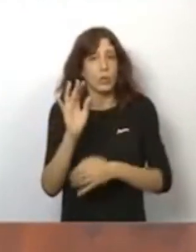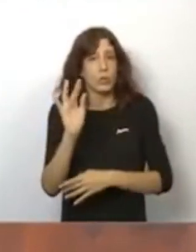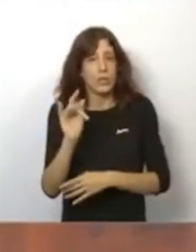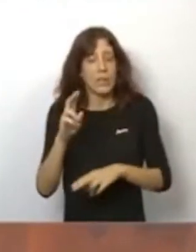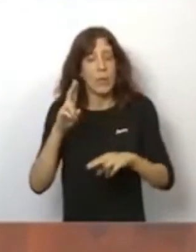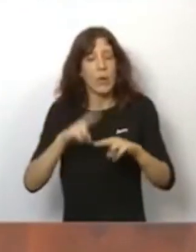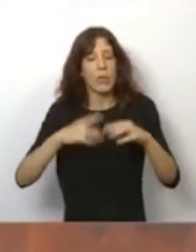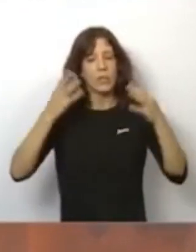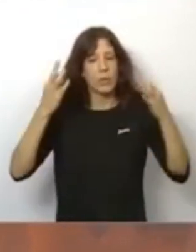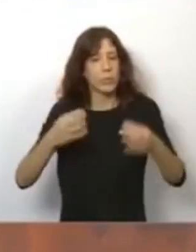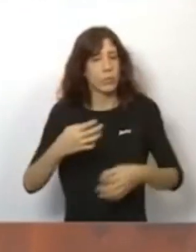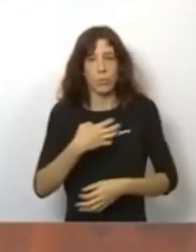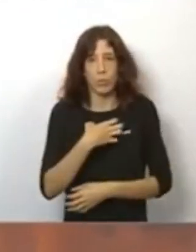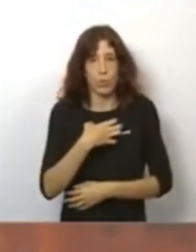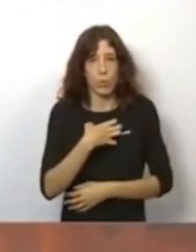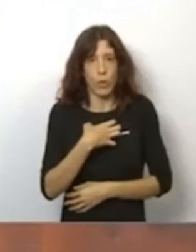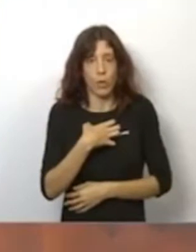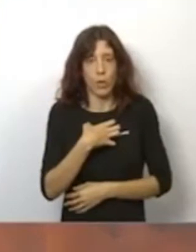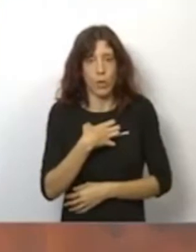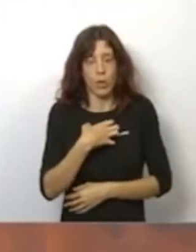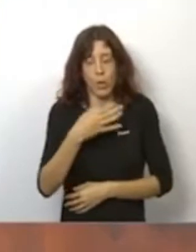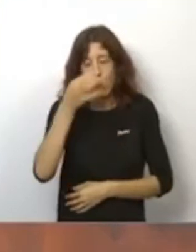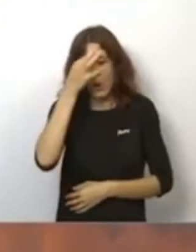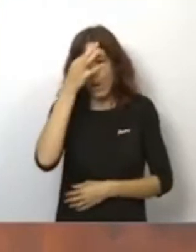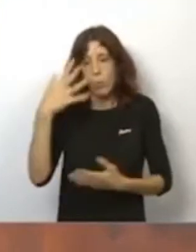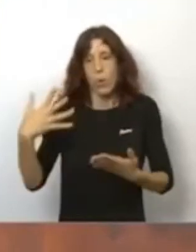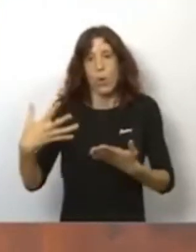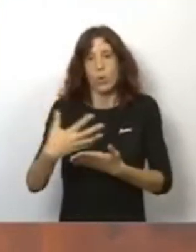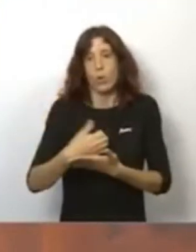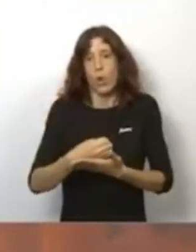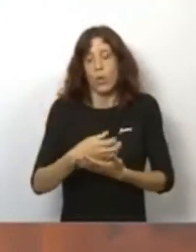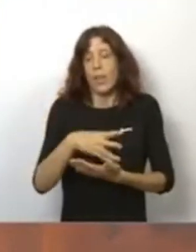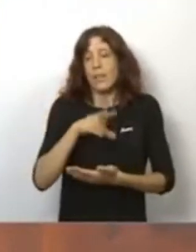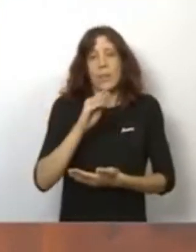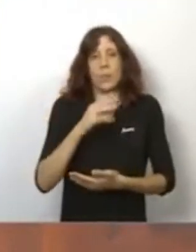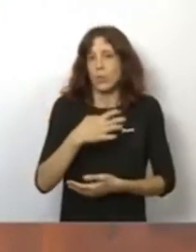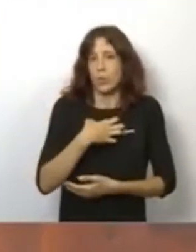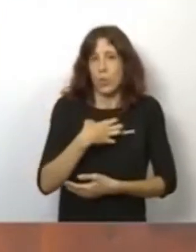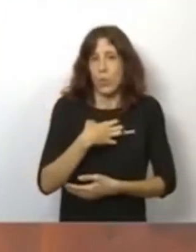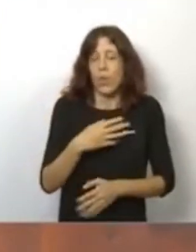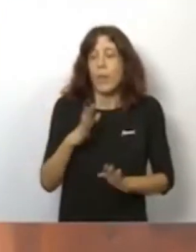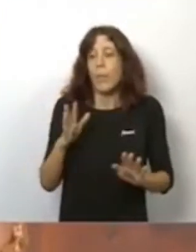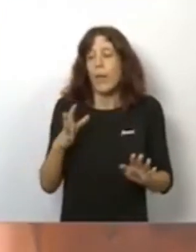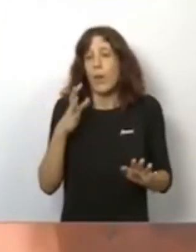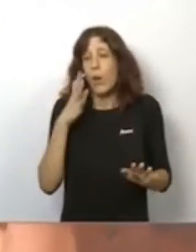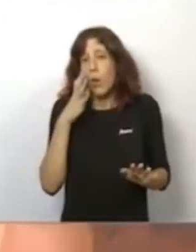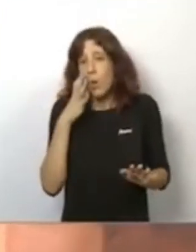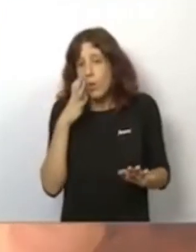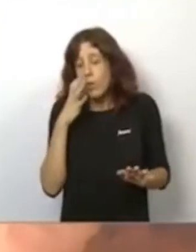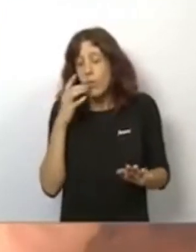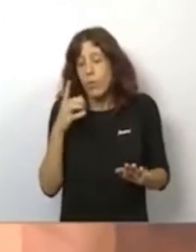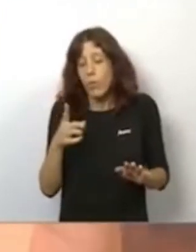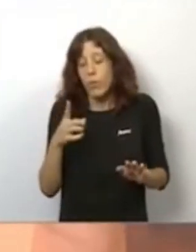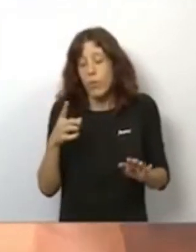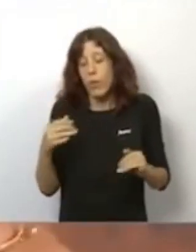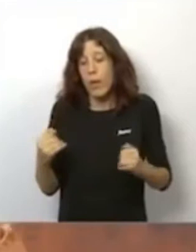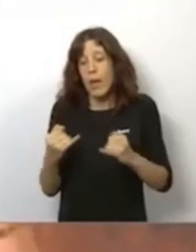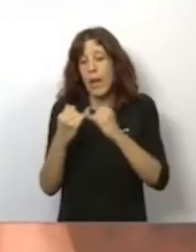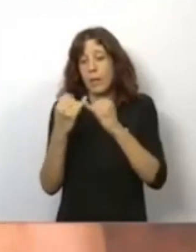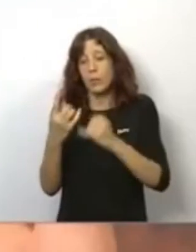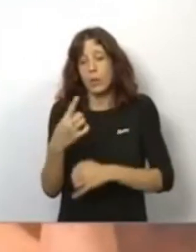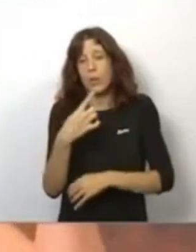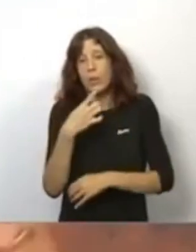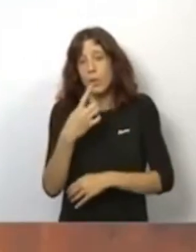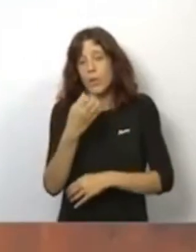fiesta popular como la entendemos para todos los municipios de la comunidad valenciana. Lo que es cierto es que precisamente ese acto, como usted dice,